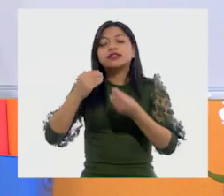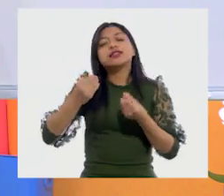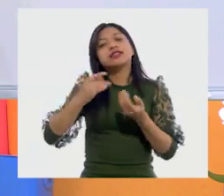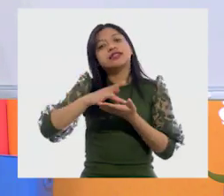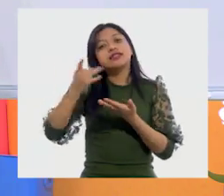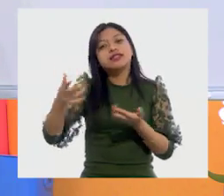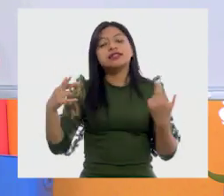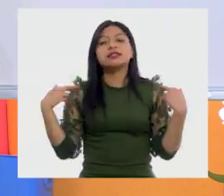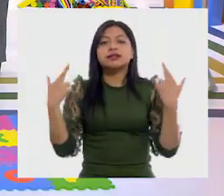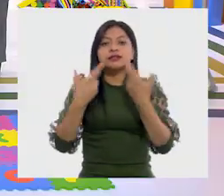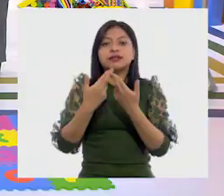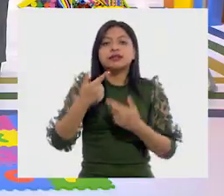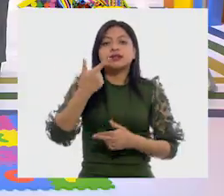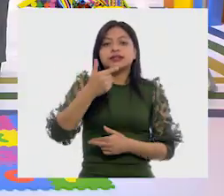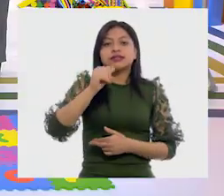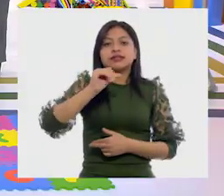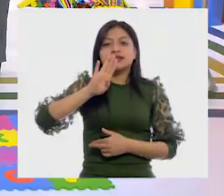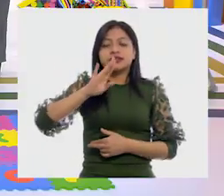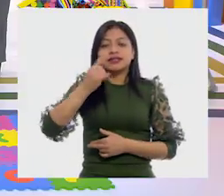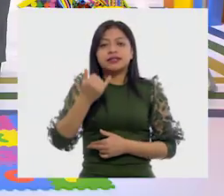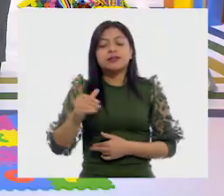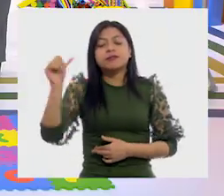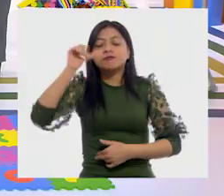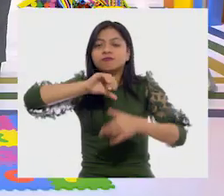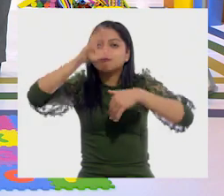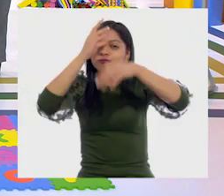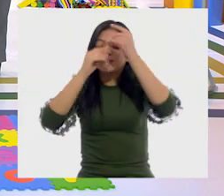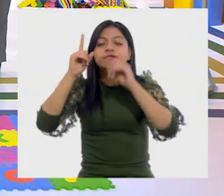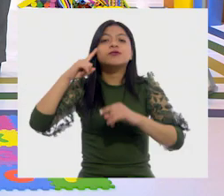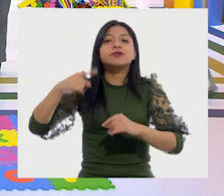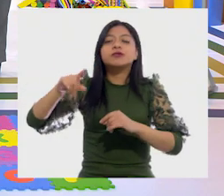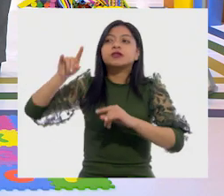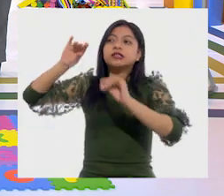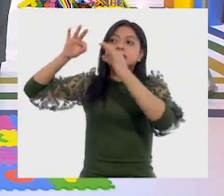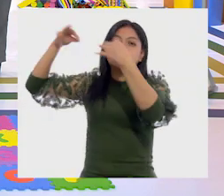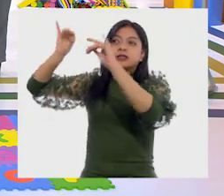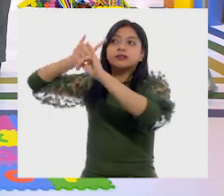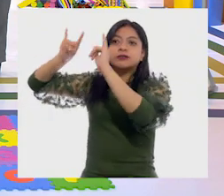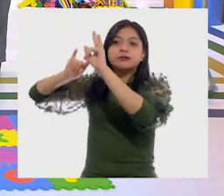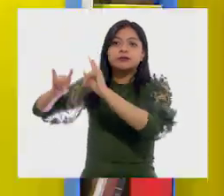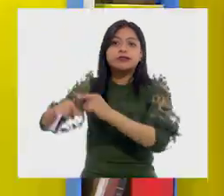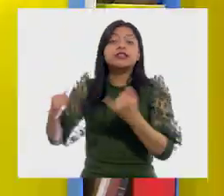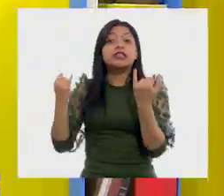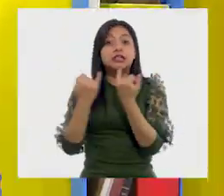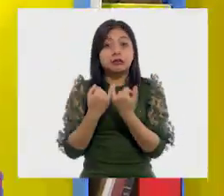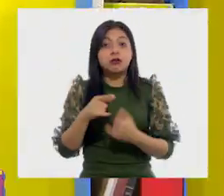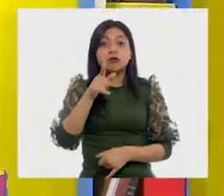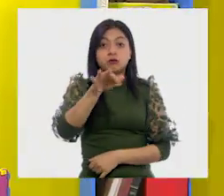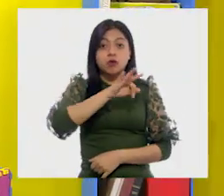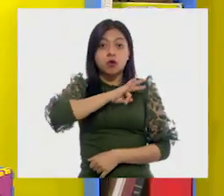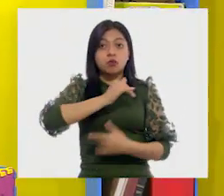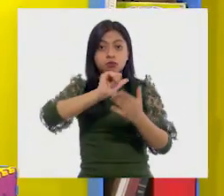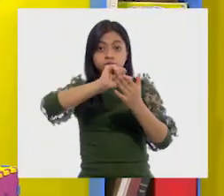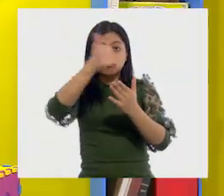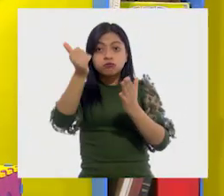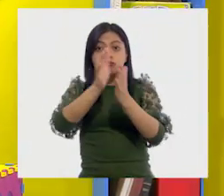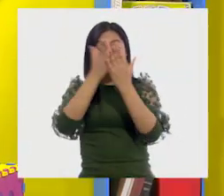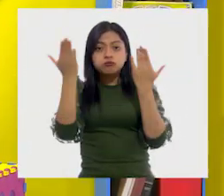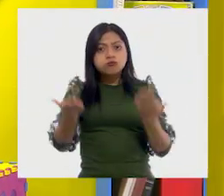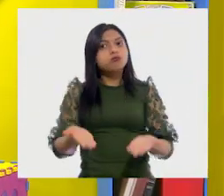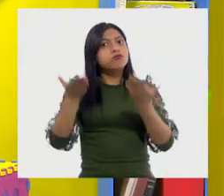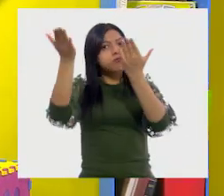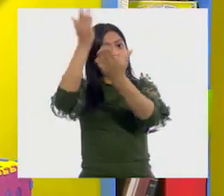Por venir a enseñarnos todo esto que necesitamos poner en nuestros carteles. Y si te es posible, consulta